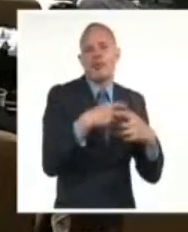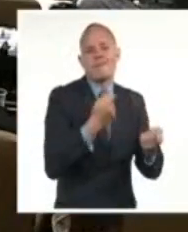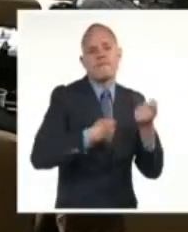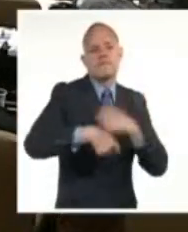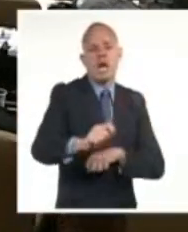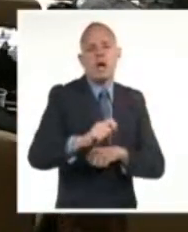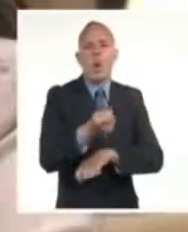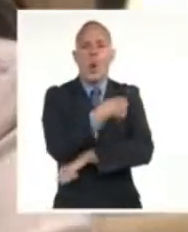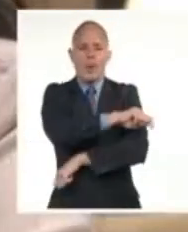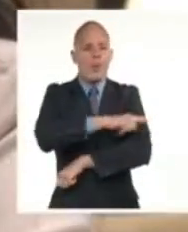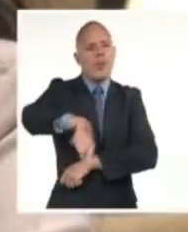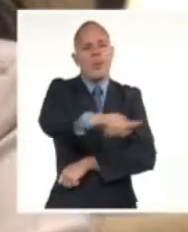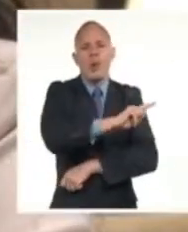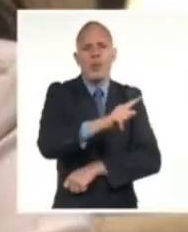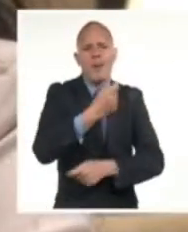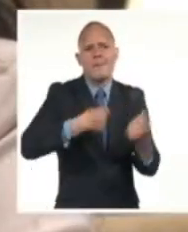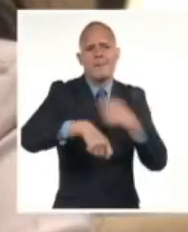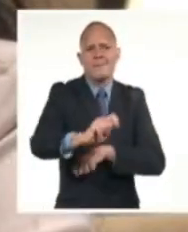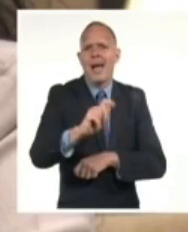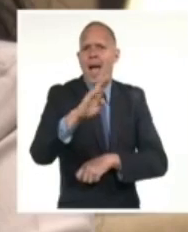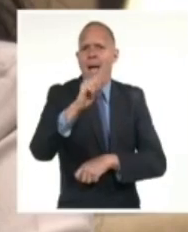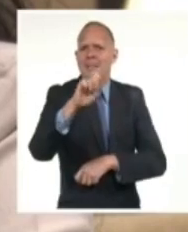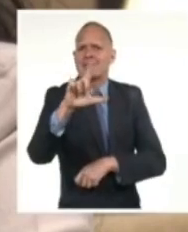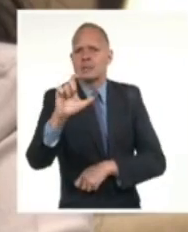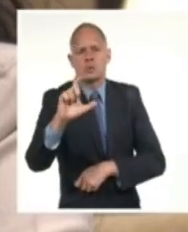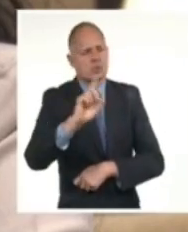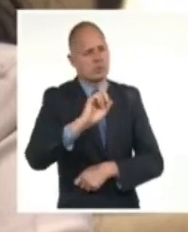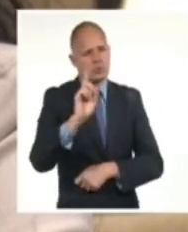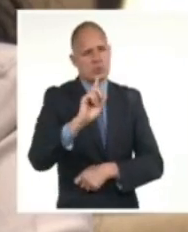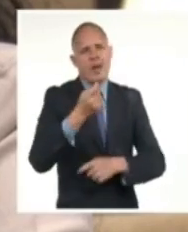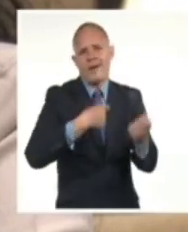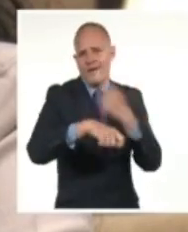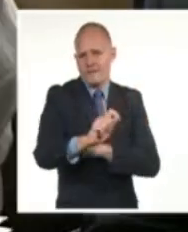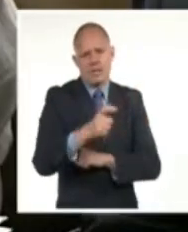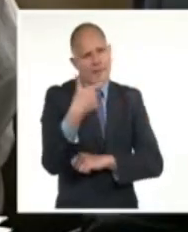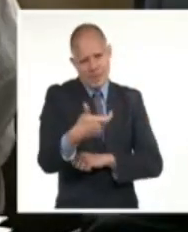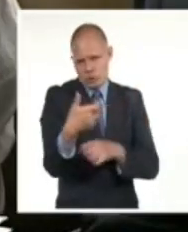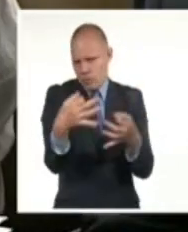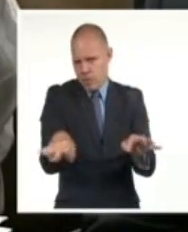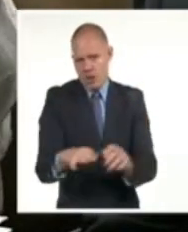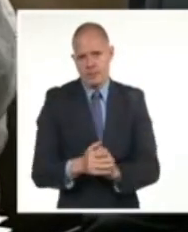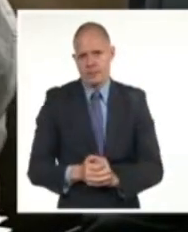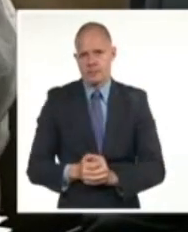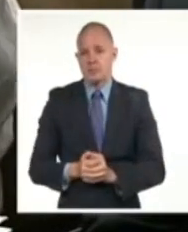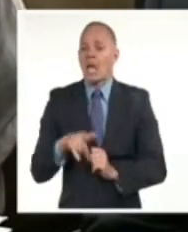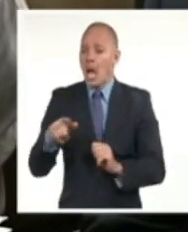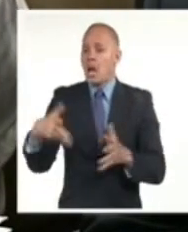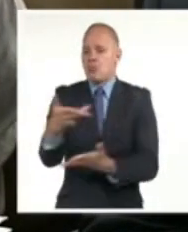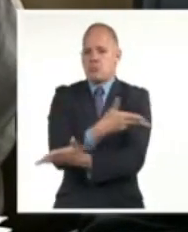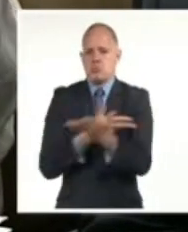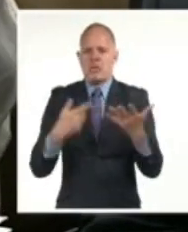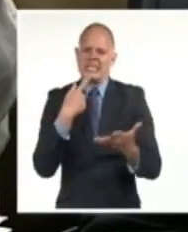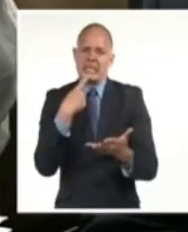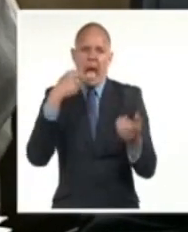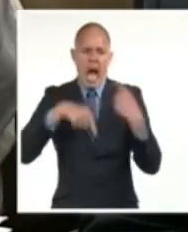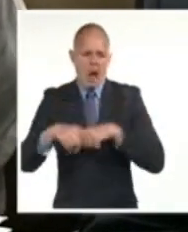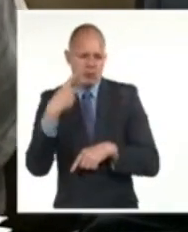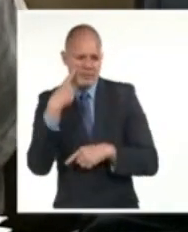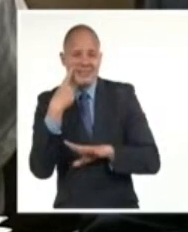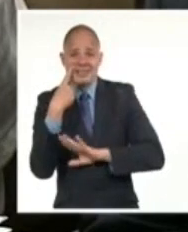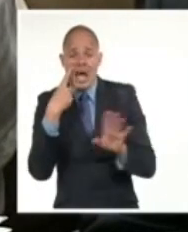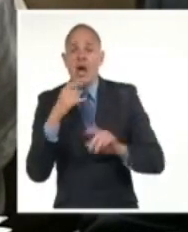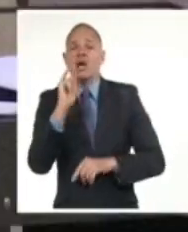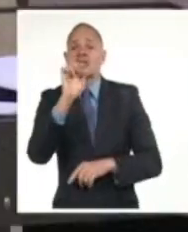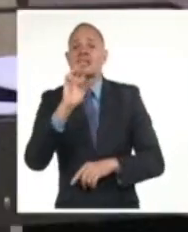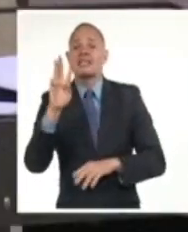Los diputados en sesión plenaria analizaron algunas de las dificultades de la economía cubana, entre ellas la implementación de las 63